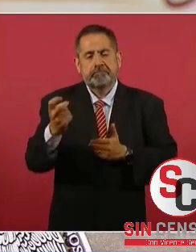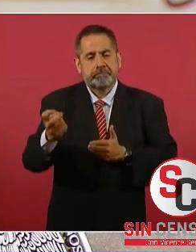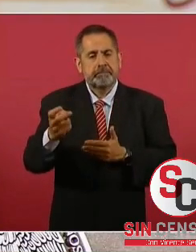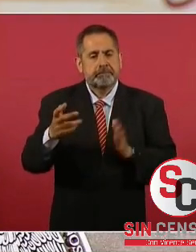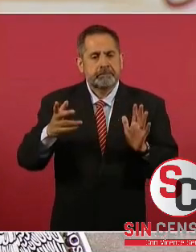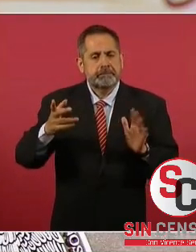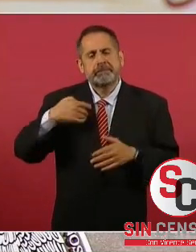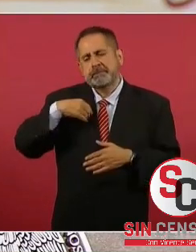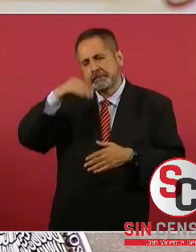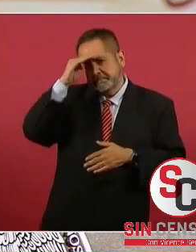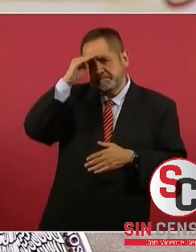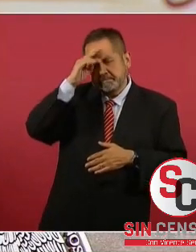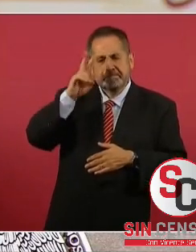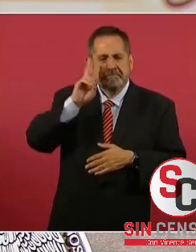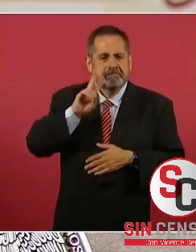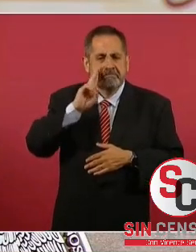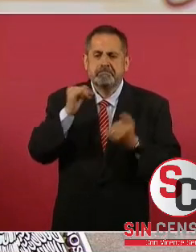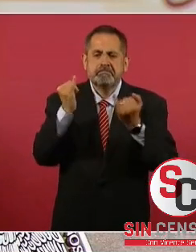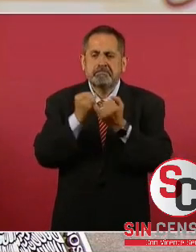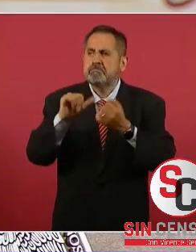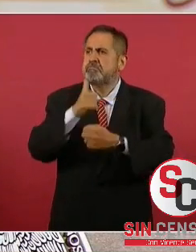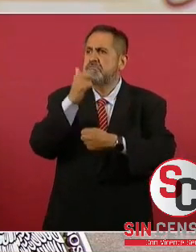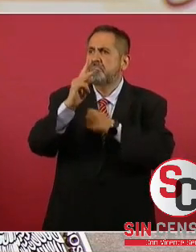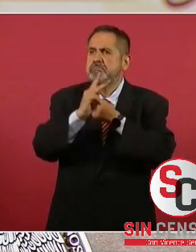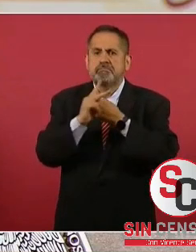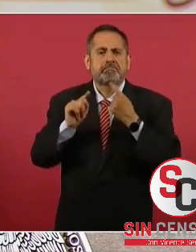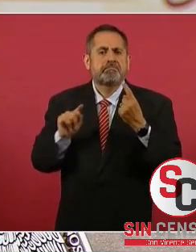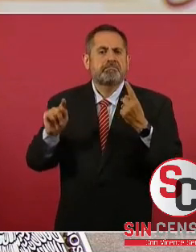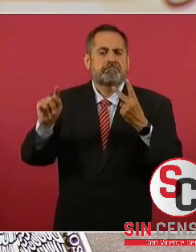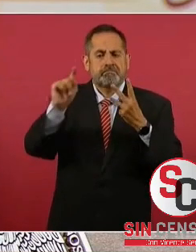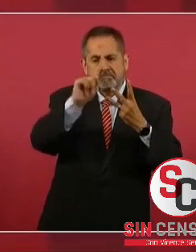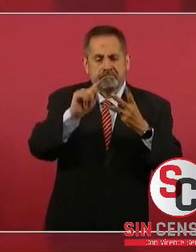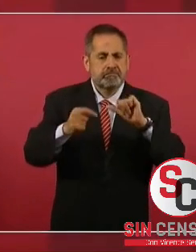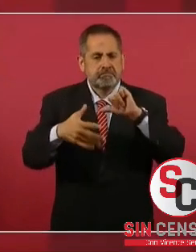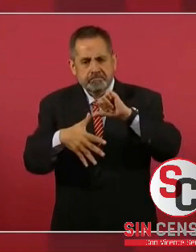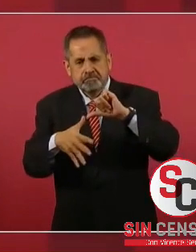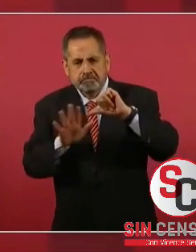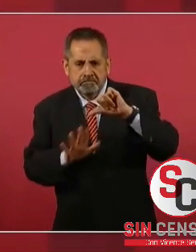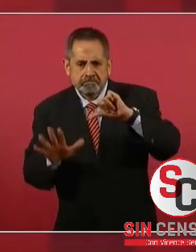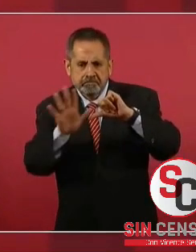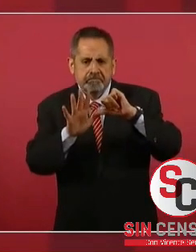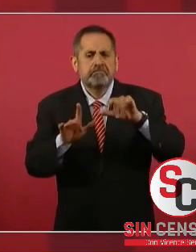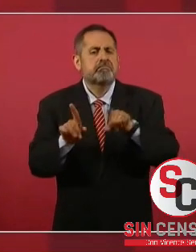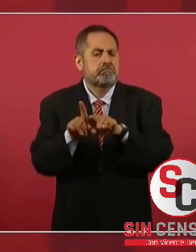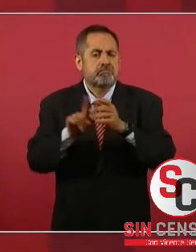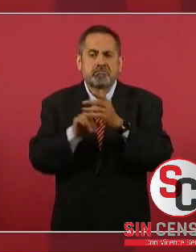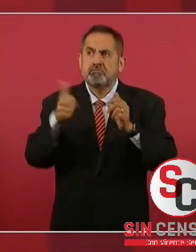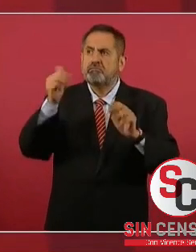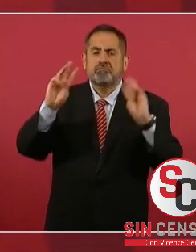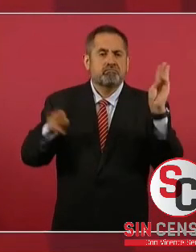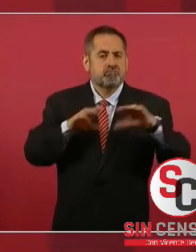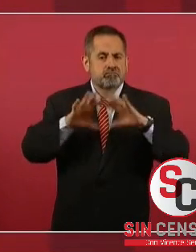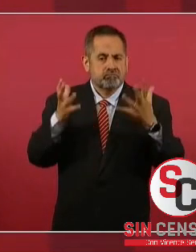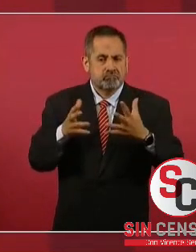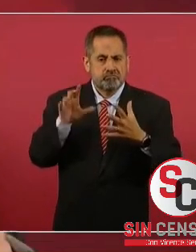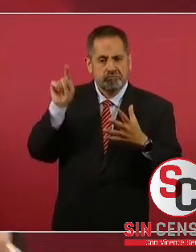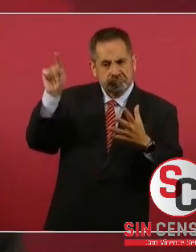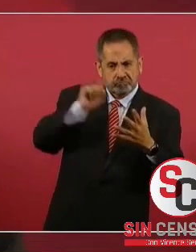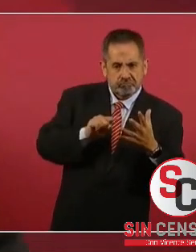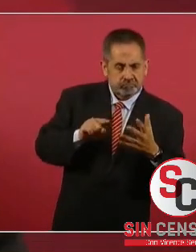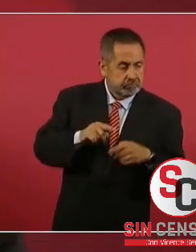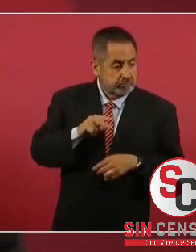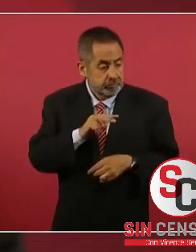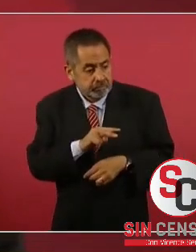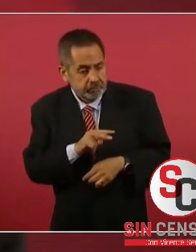Sospechamos que eso va a pasar en varios países, no solamente de la región de América Latina y el Caribe, sino de otras regiones del mundo, que al ver el buen